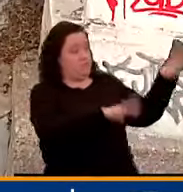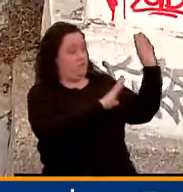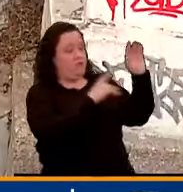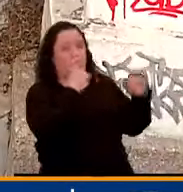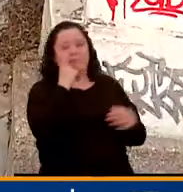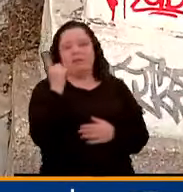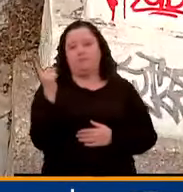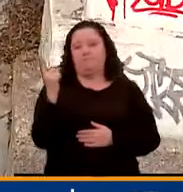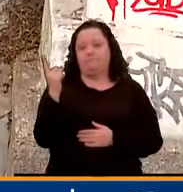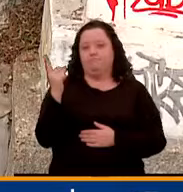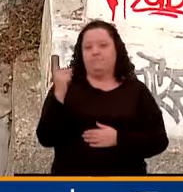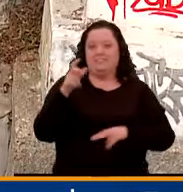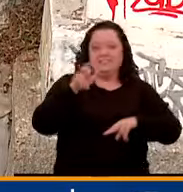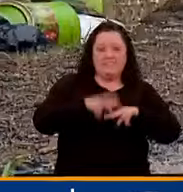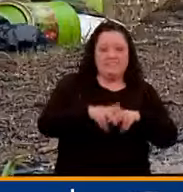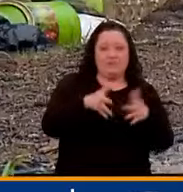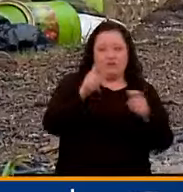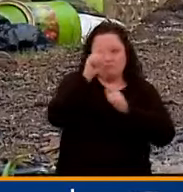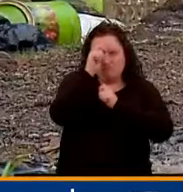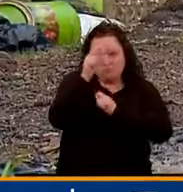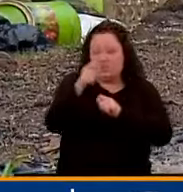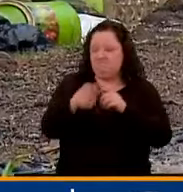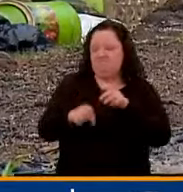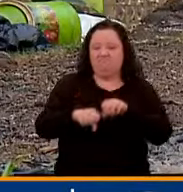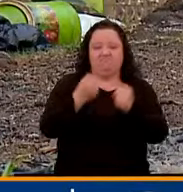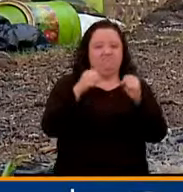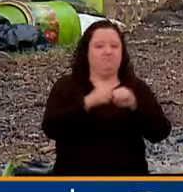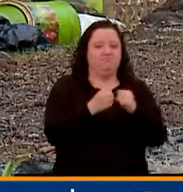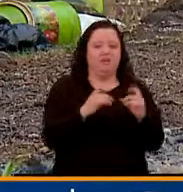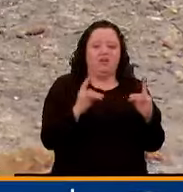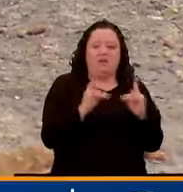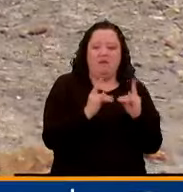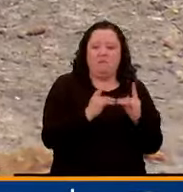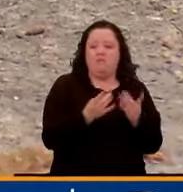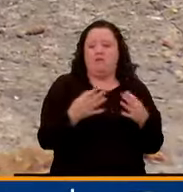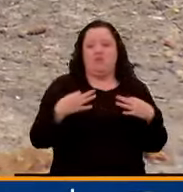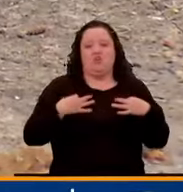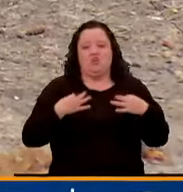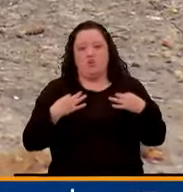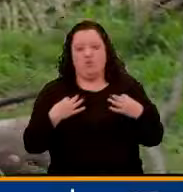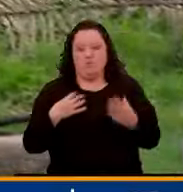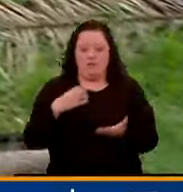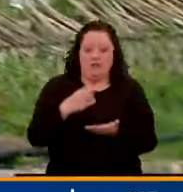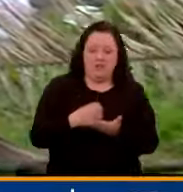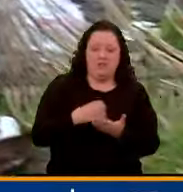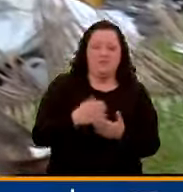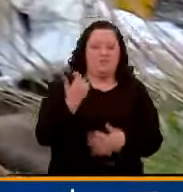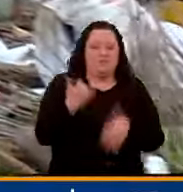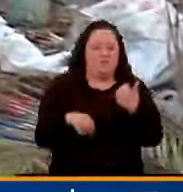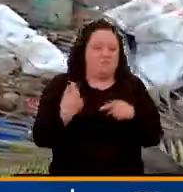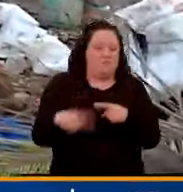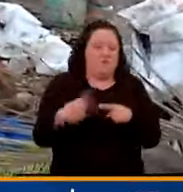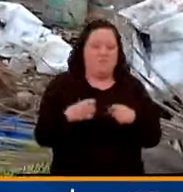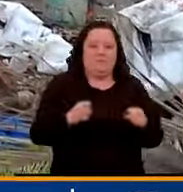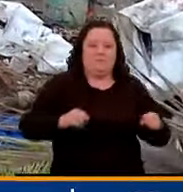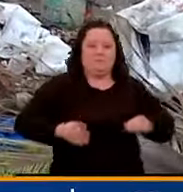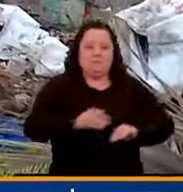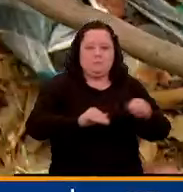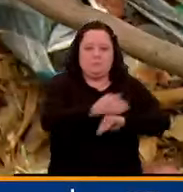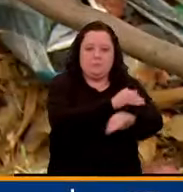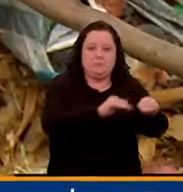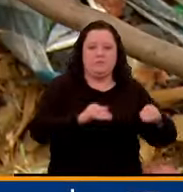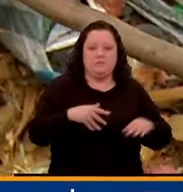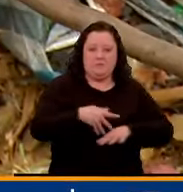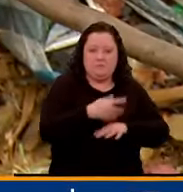Sillas y monumentos destruidos, ropa, camas, latas, palos y hasta juguetes en medio de roedores y plagas.